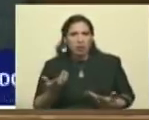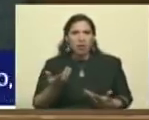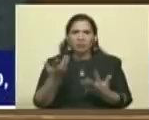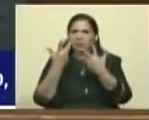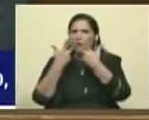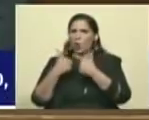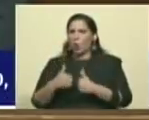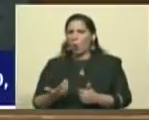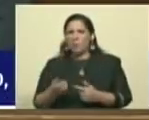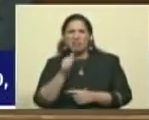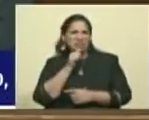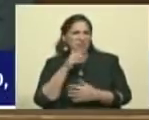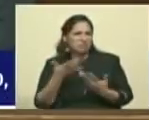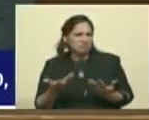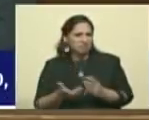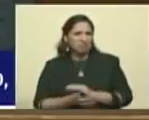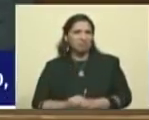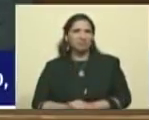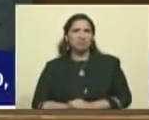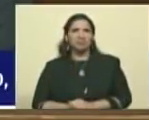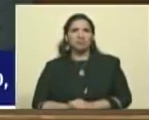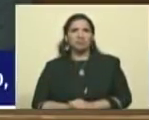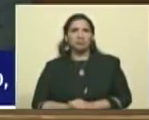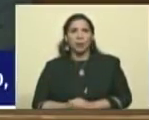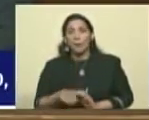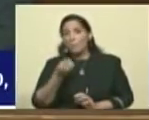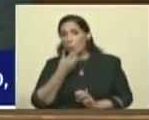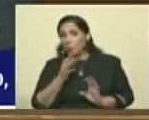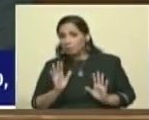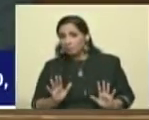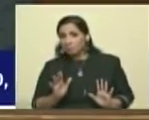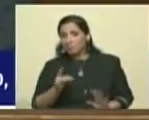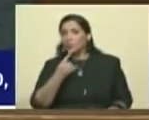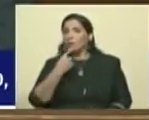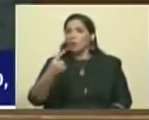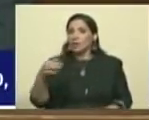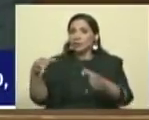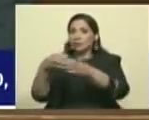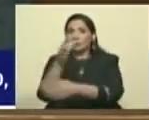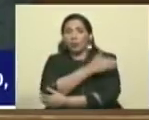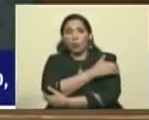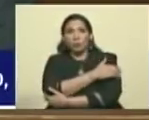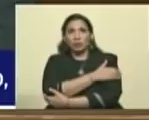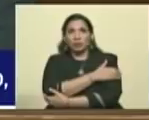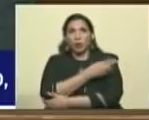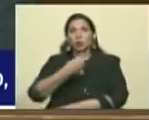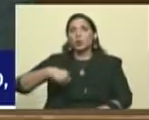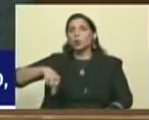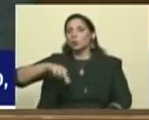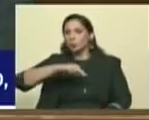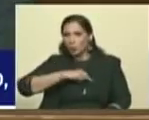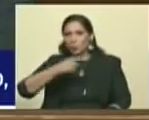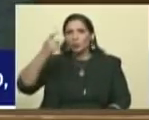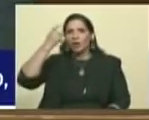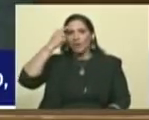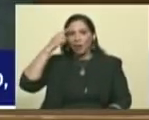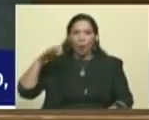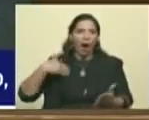marabunta, pues. Pero yo le voy a decir, señores de la oposición, nosotros sí sabemos hasta dónde vamos a llegar.